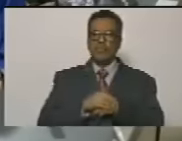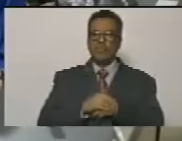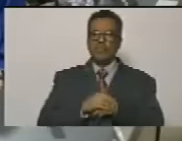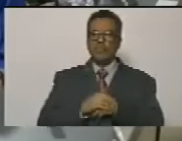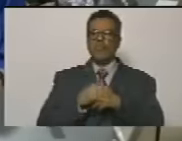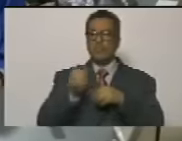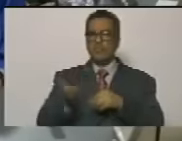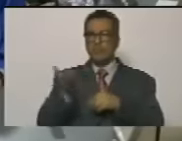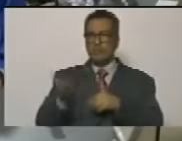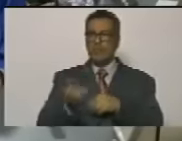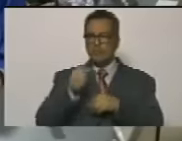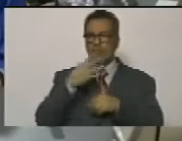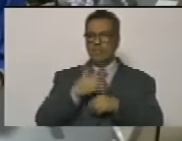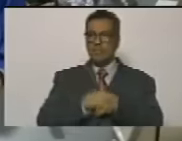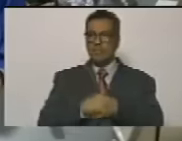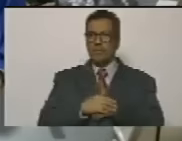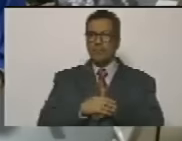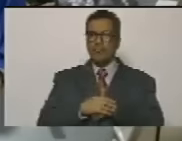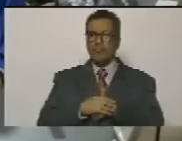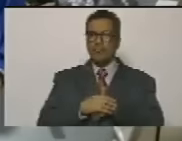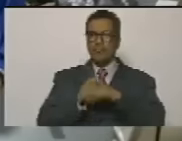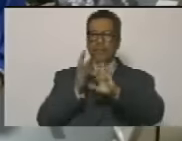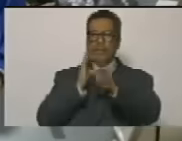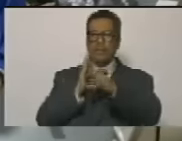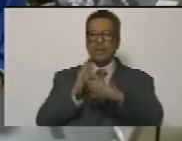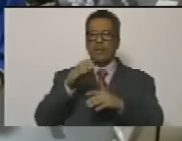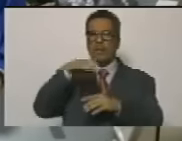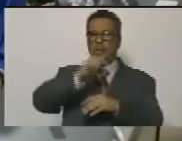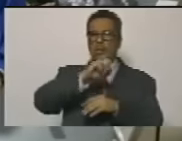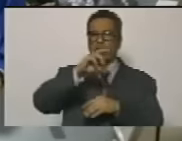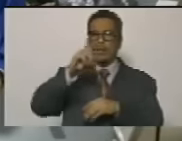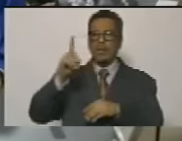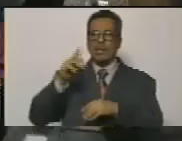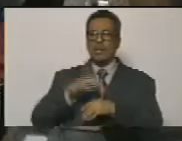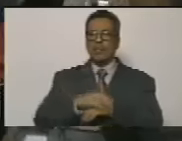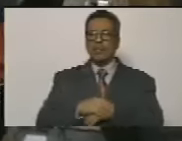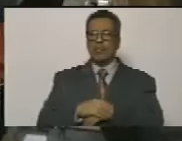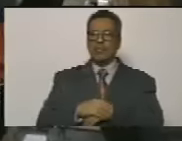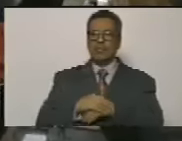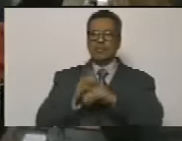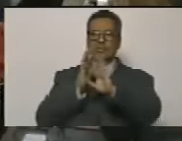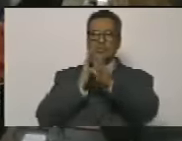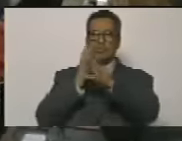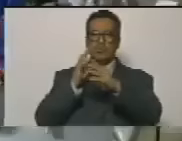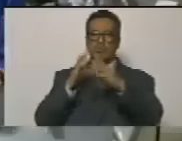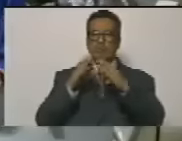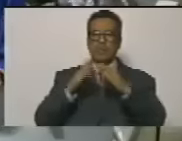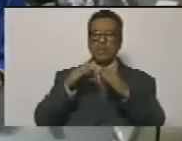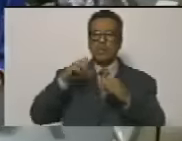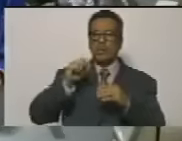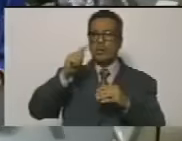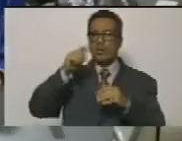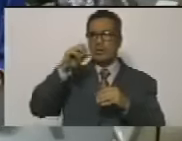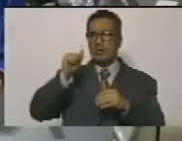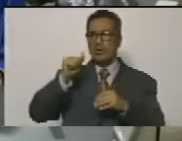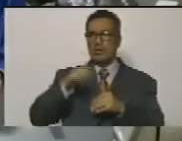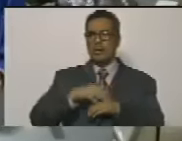valiosos en la fila y acción democrática en las filas del partido comunista